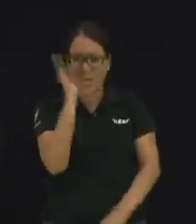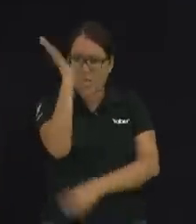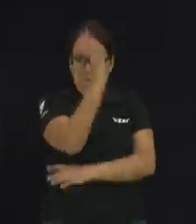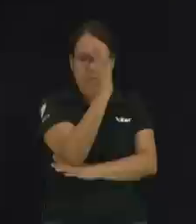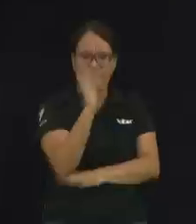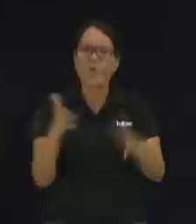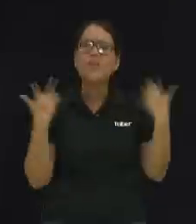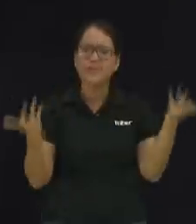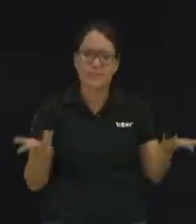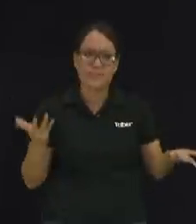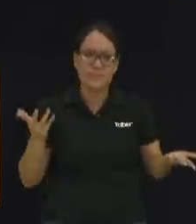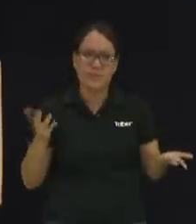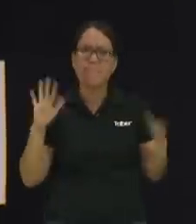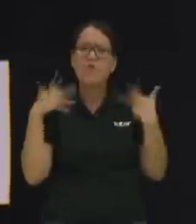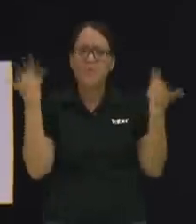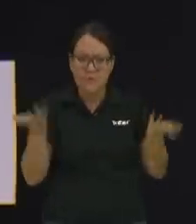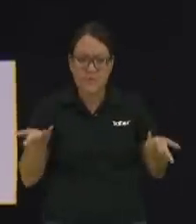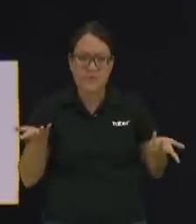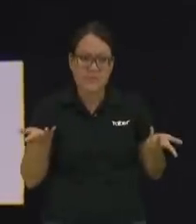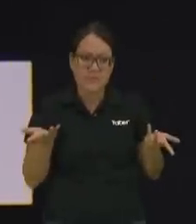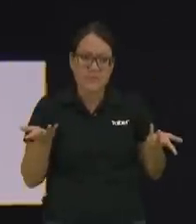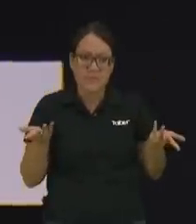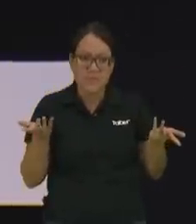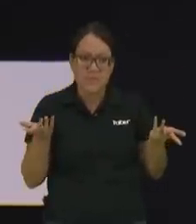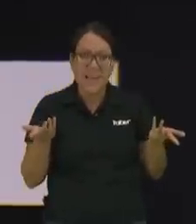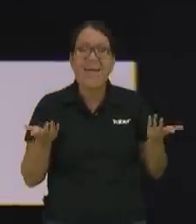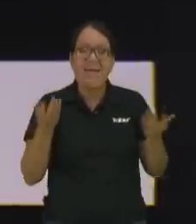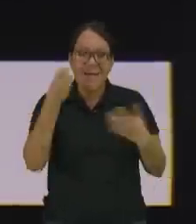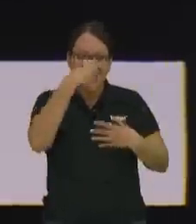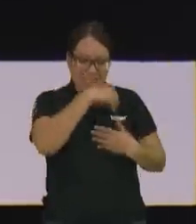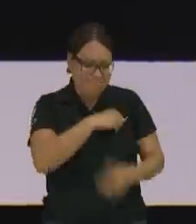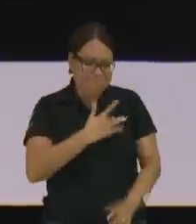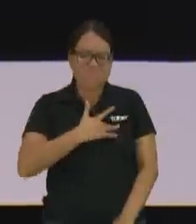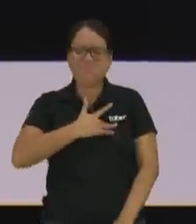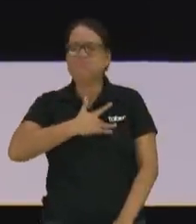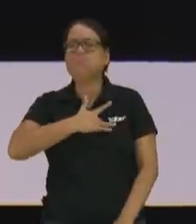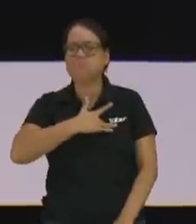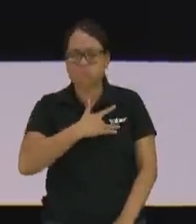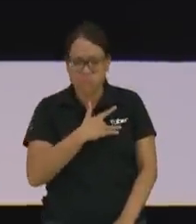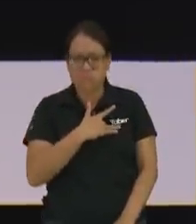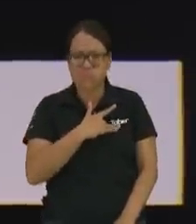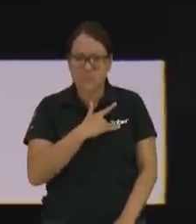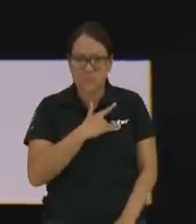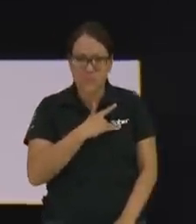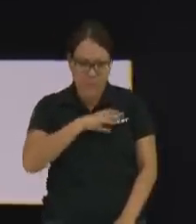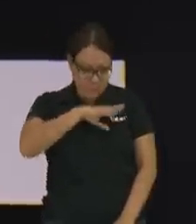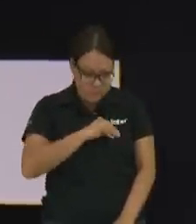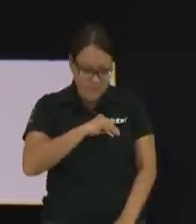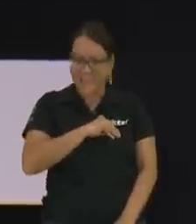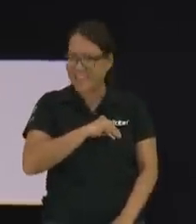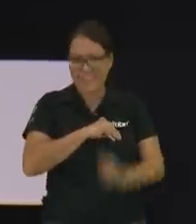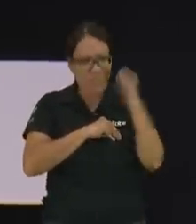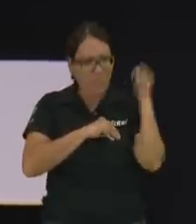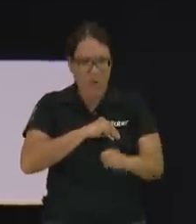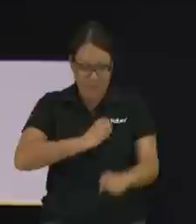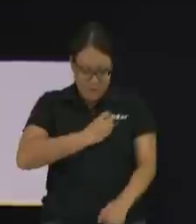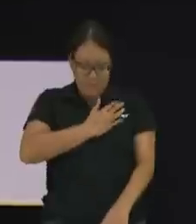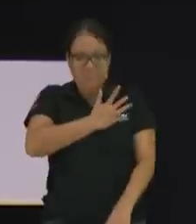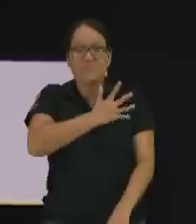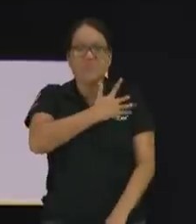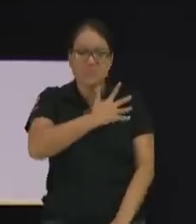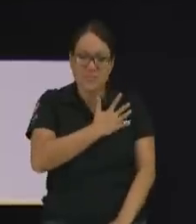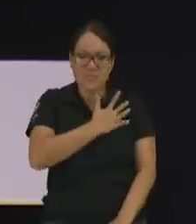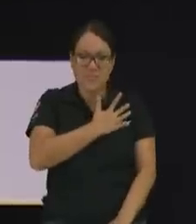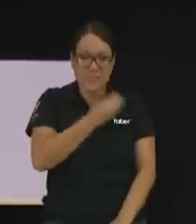¿Pero por qué? ¿Por qué? Porque hay algo aquí que no lo podemos callar y no lo vamos a guardar.